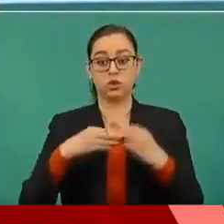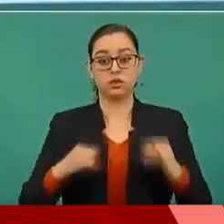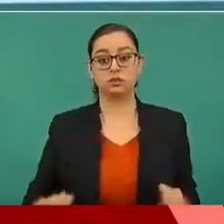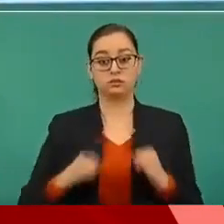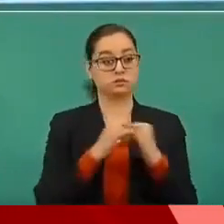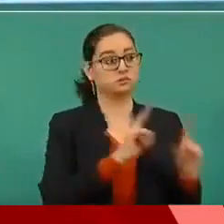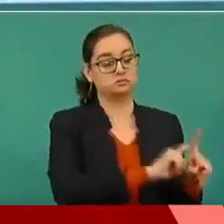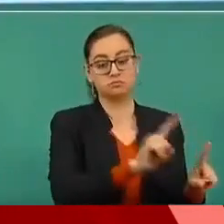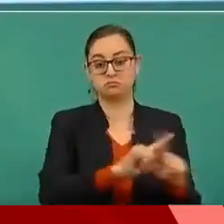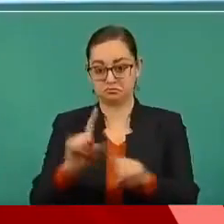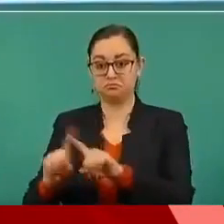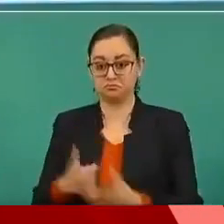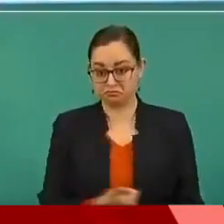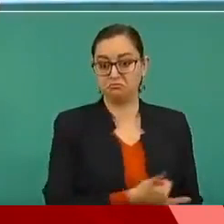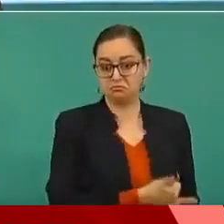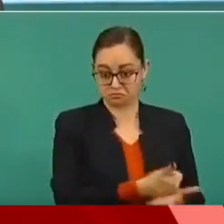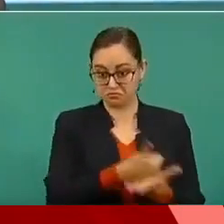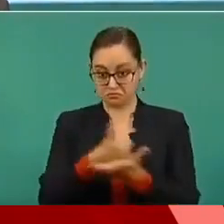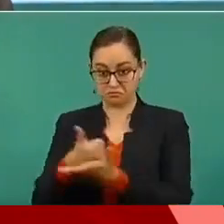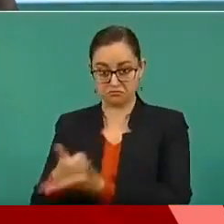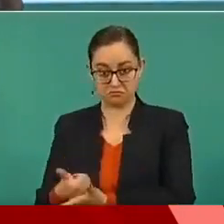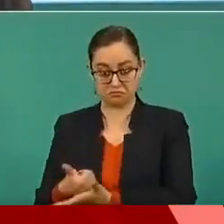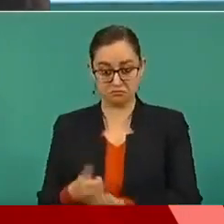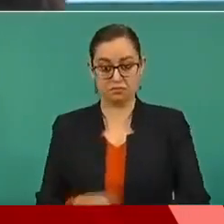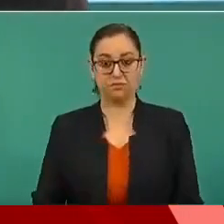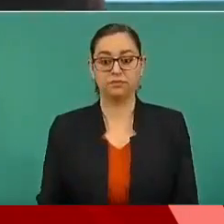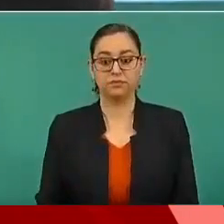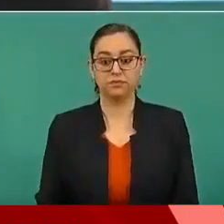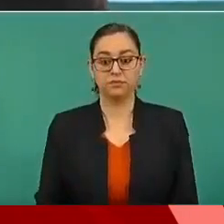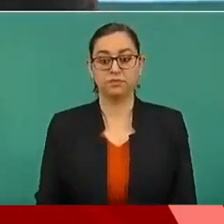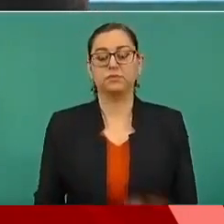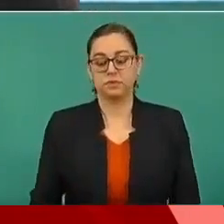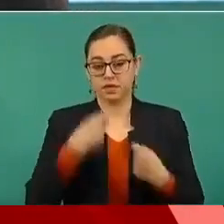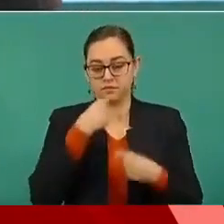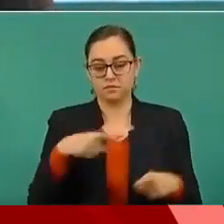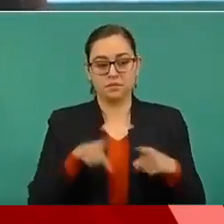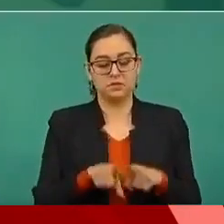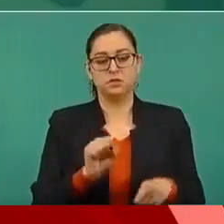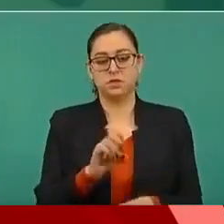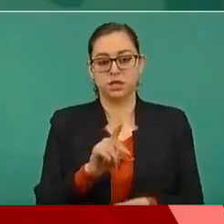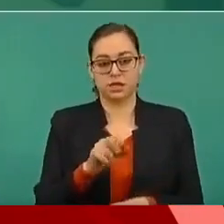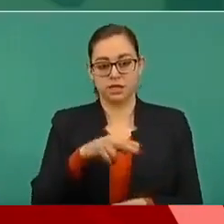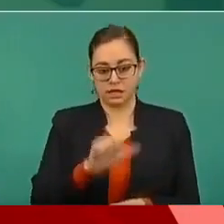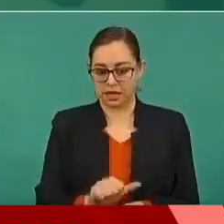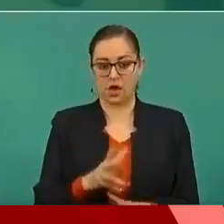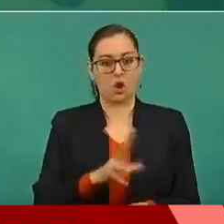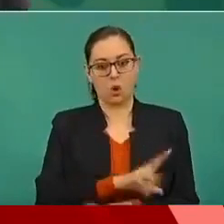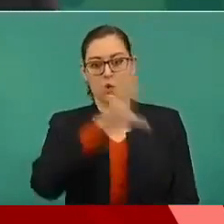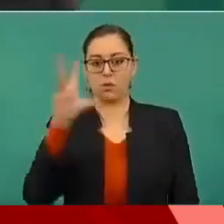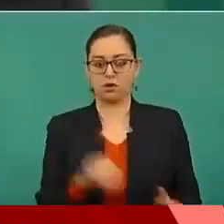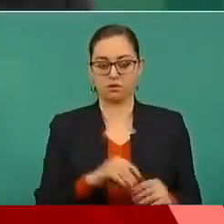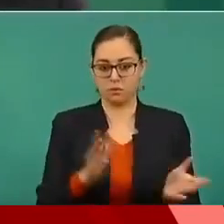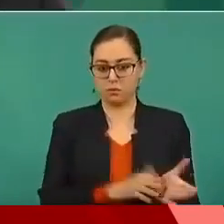instituciones del gobierno federal, está ayudando la Secretaría de la Defensa, entregando toda la